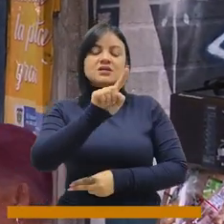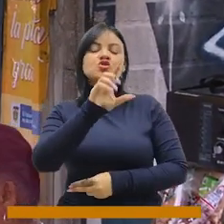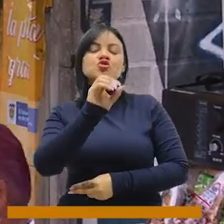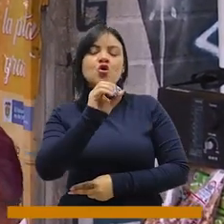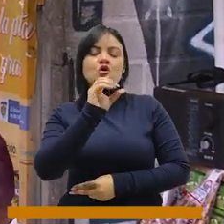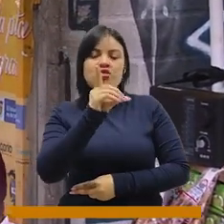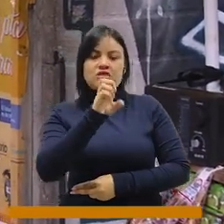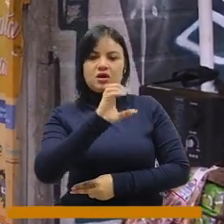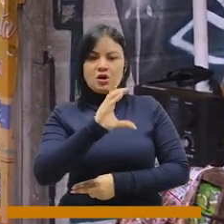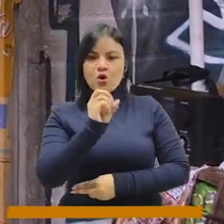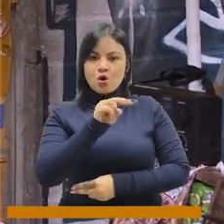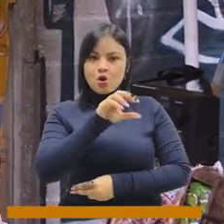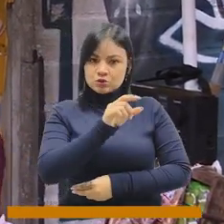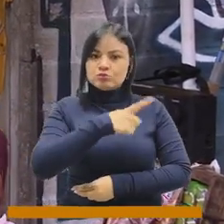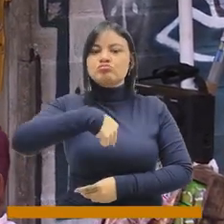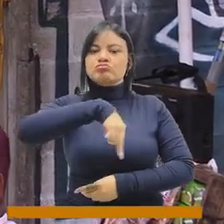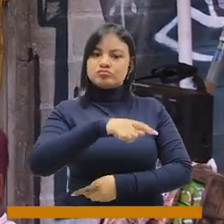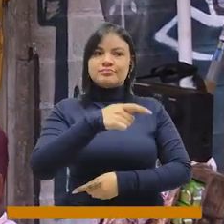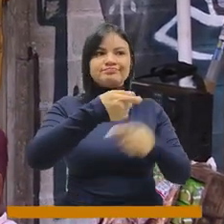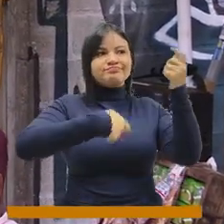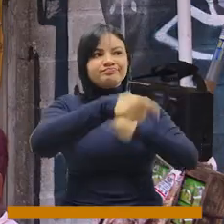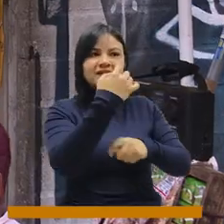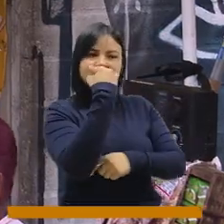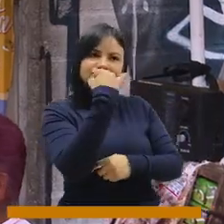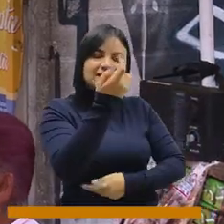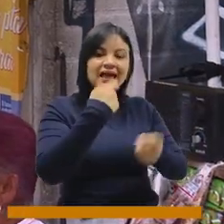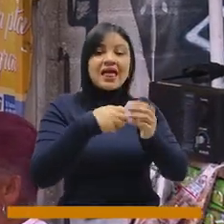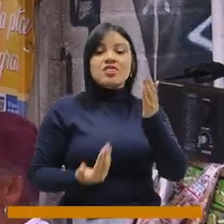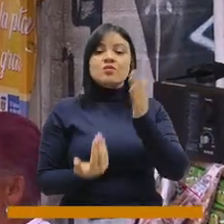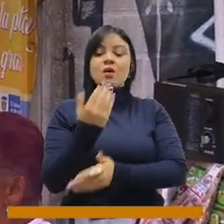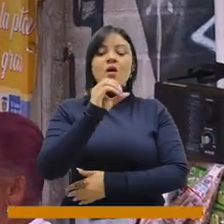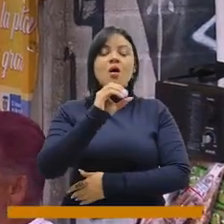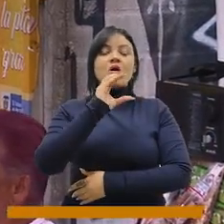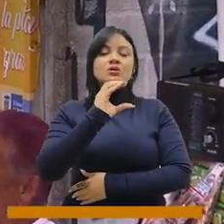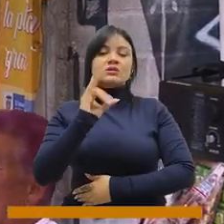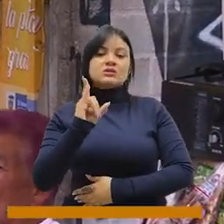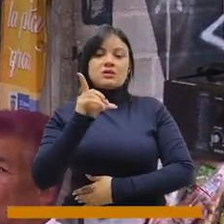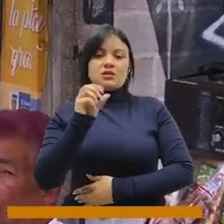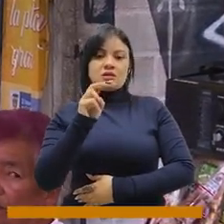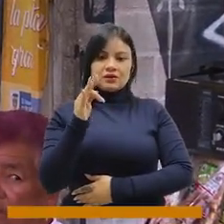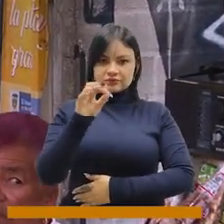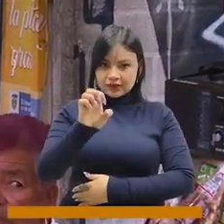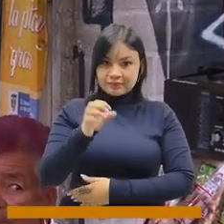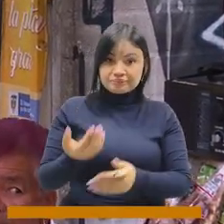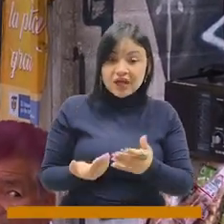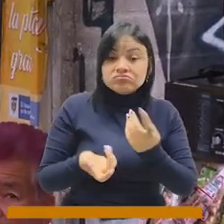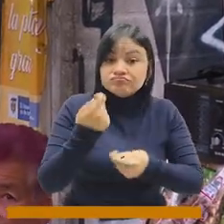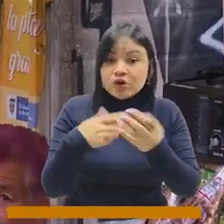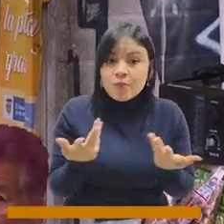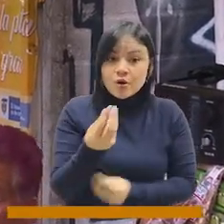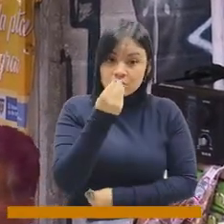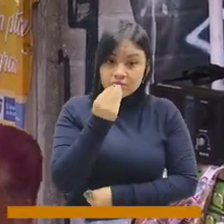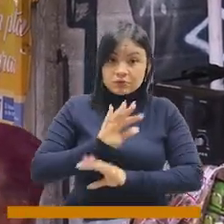se llama Asodecono, la Asociación de Comerciantes de Nuevo Occidente y que podamos reactivar no solamente con